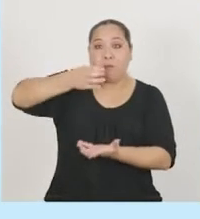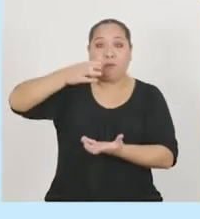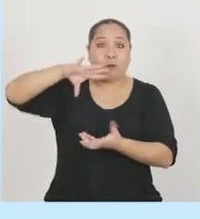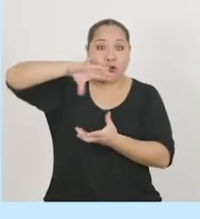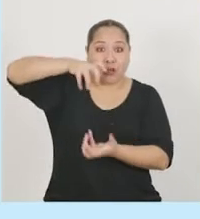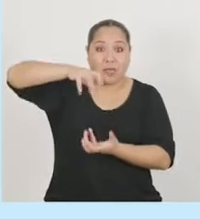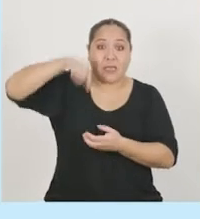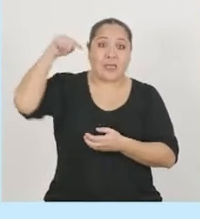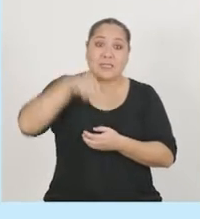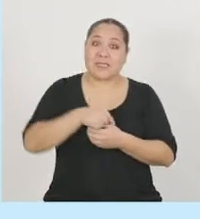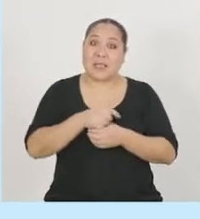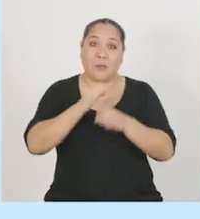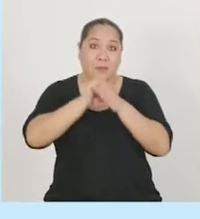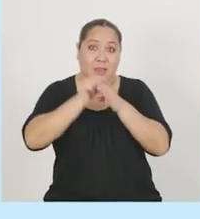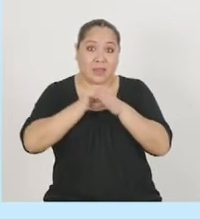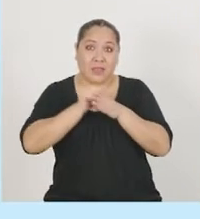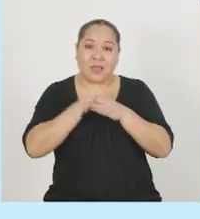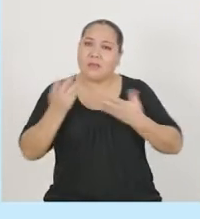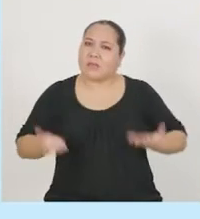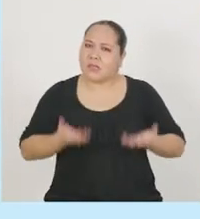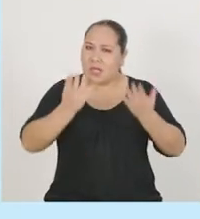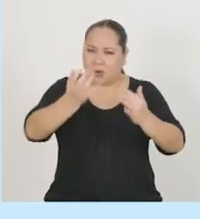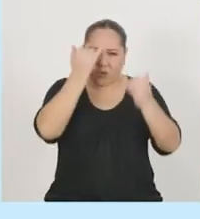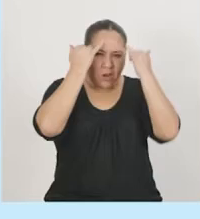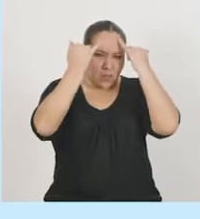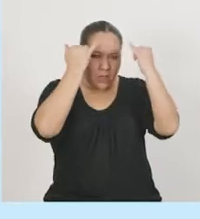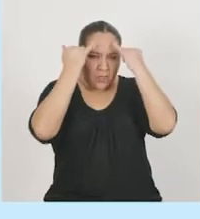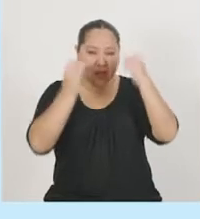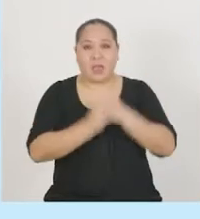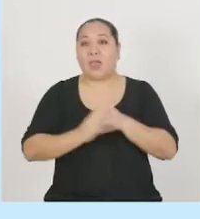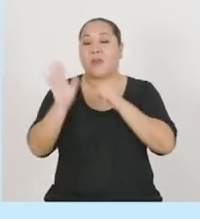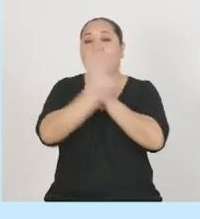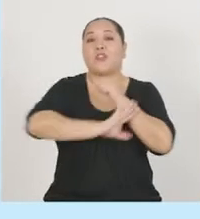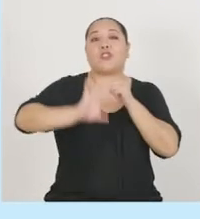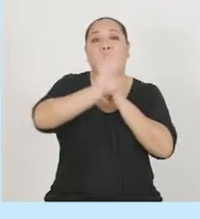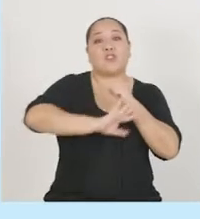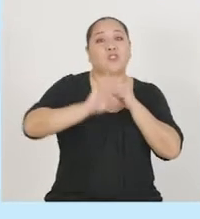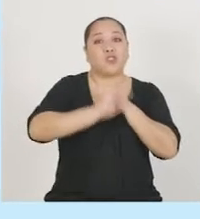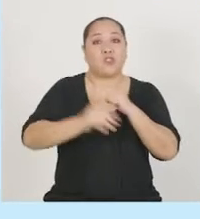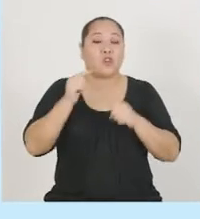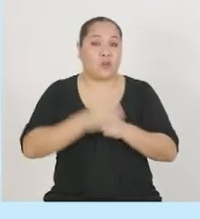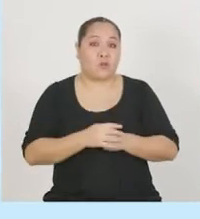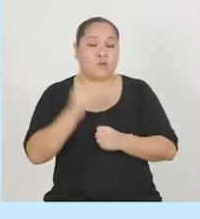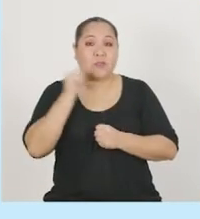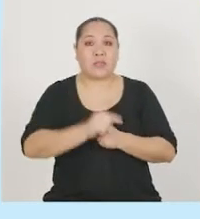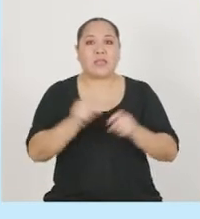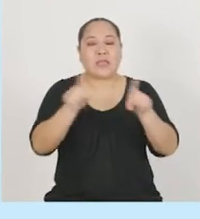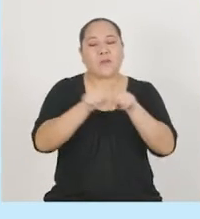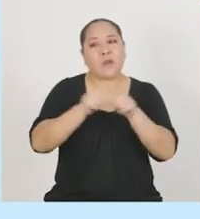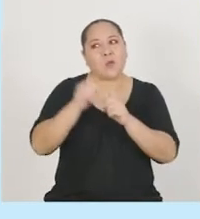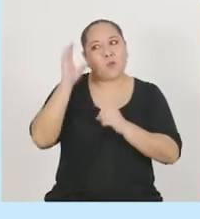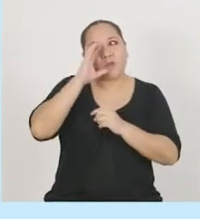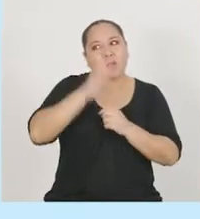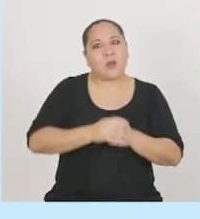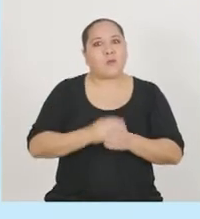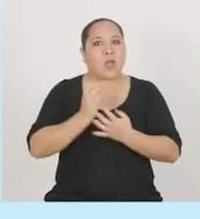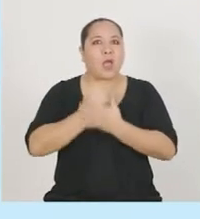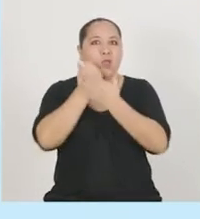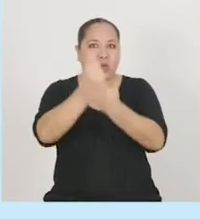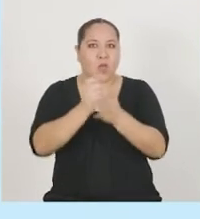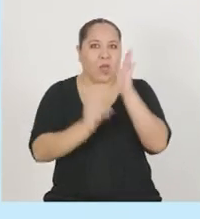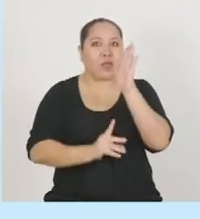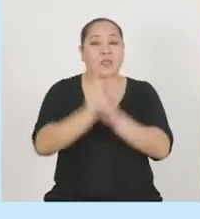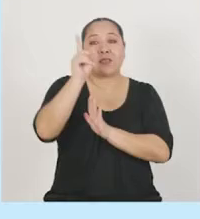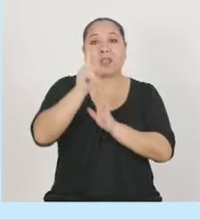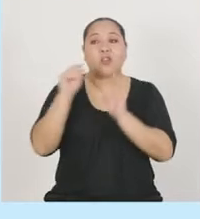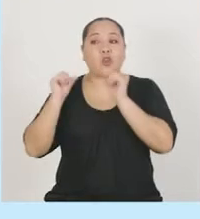plástico. Con este emprendimiento buscamos dar un enfoque ambiental, ecológico, pero sobre todo buscamos contribuir